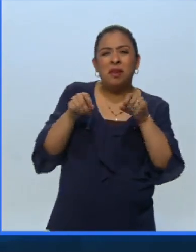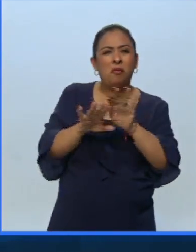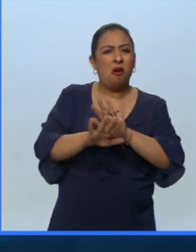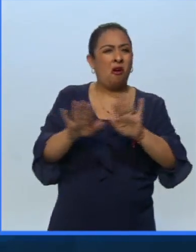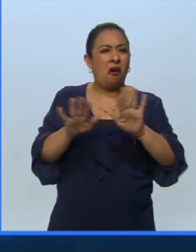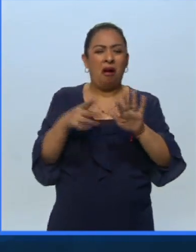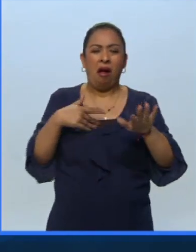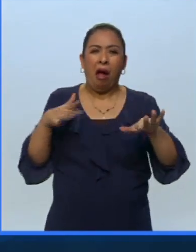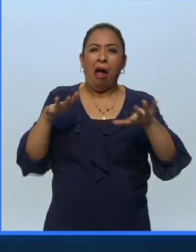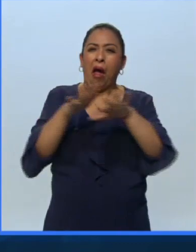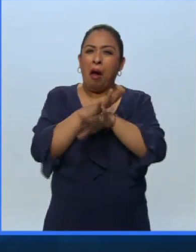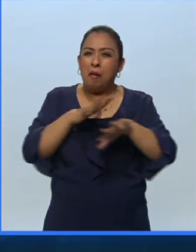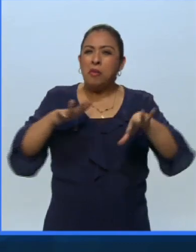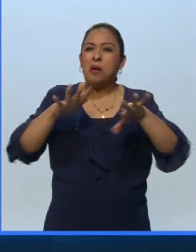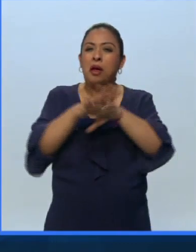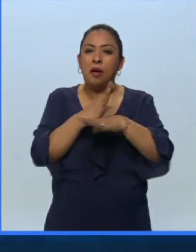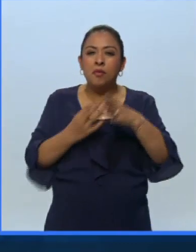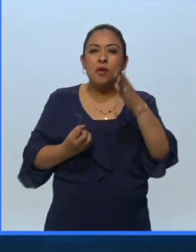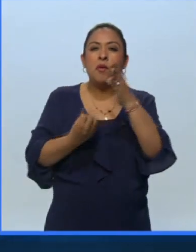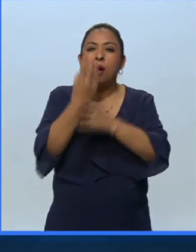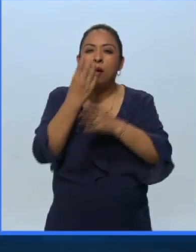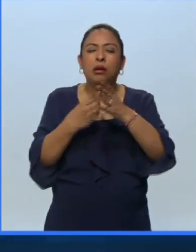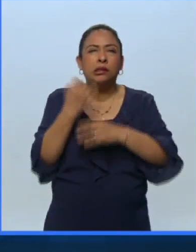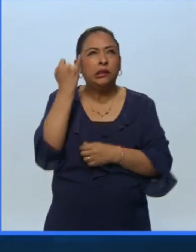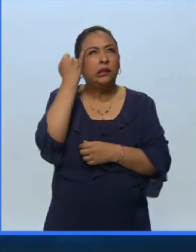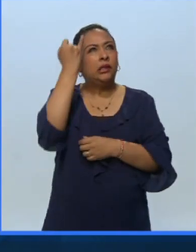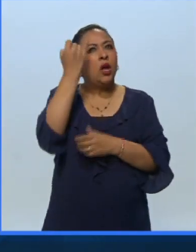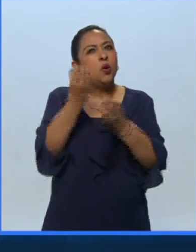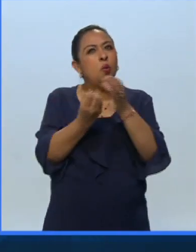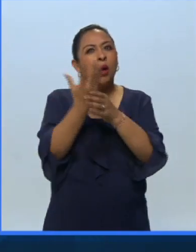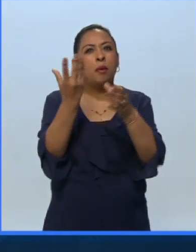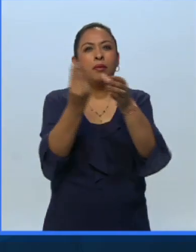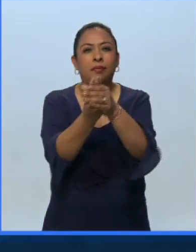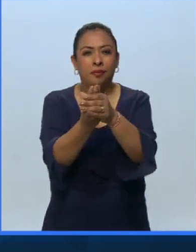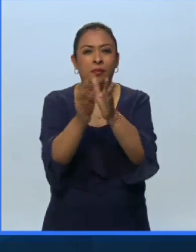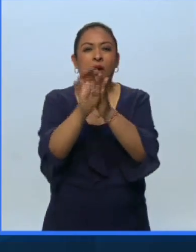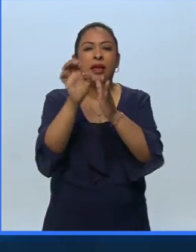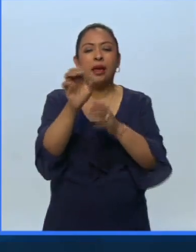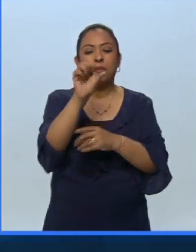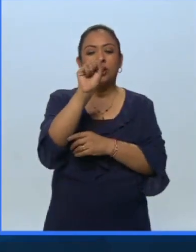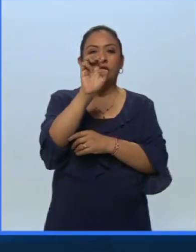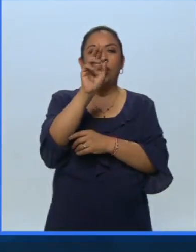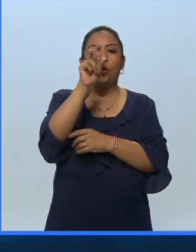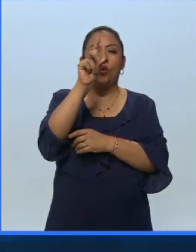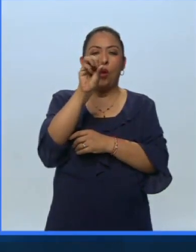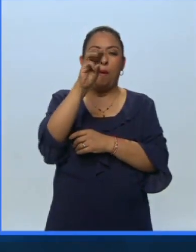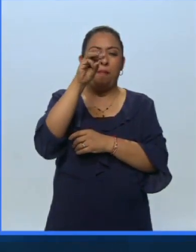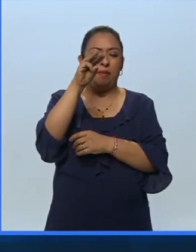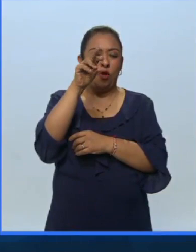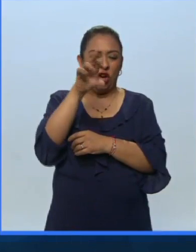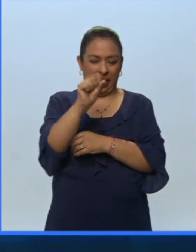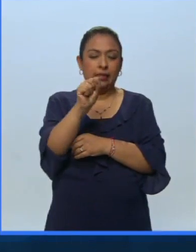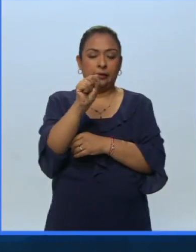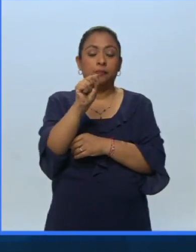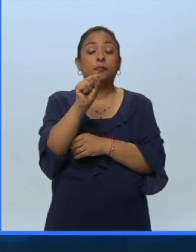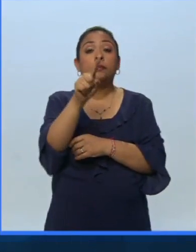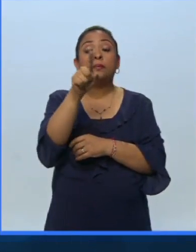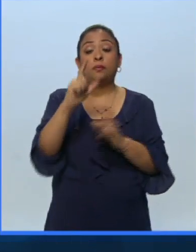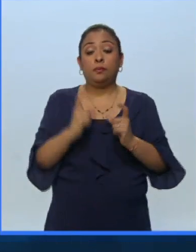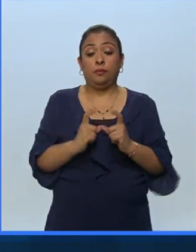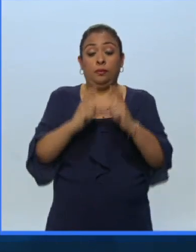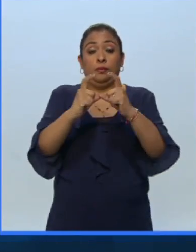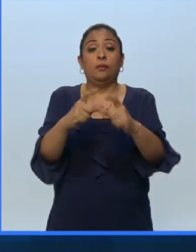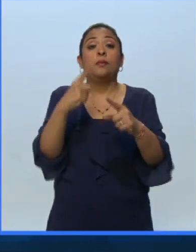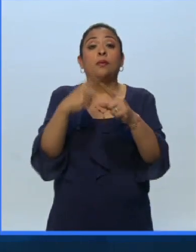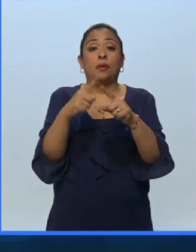siempre estoy innovando, he inventado géneros literarios como las pseudomemorias. La medalla la otorga